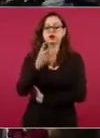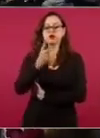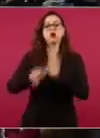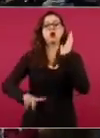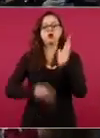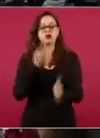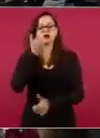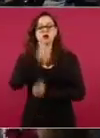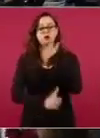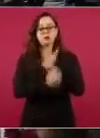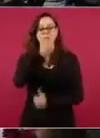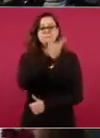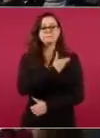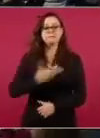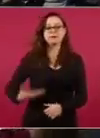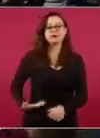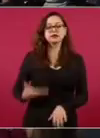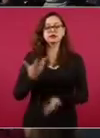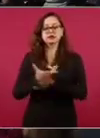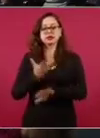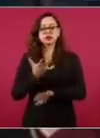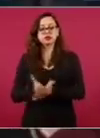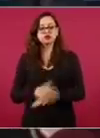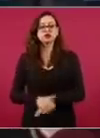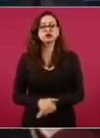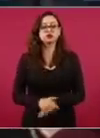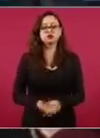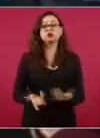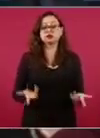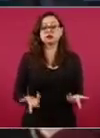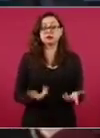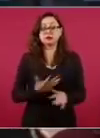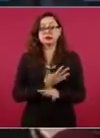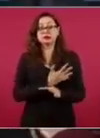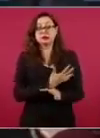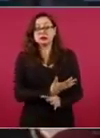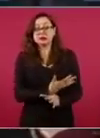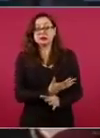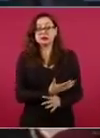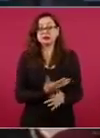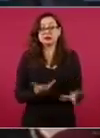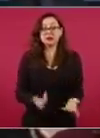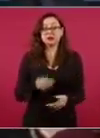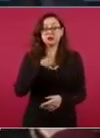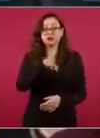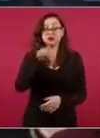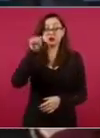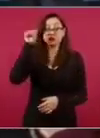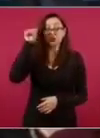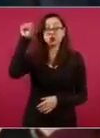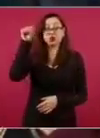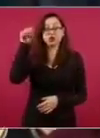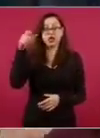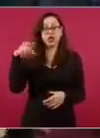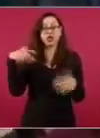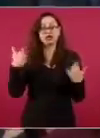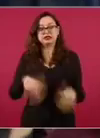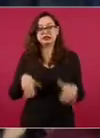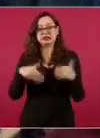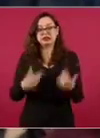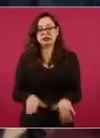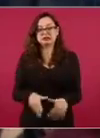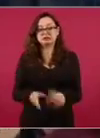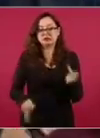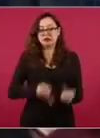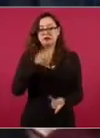Estados Unidos, además de que lo nombra usted, de que, bueno, las declaraciones de que era socialista, que no podía ser todo perfecto, pero